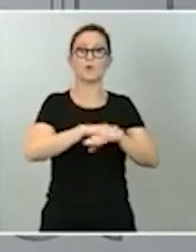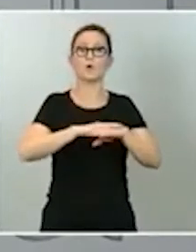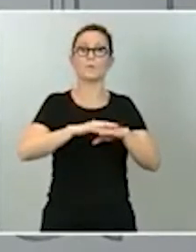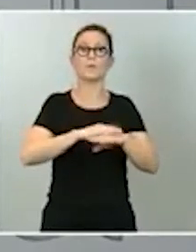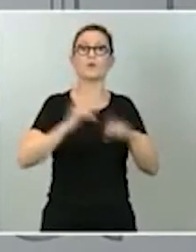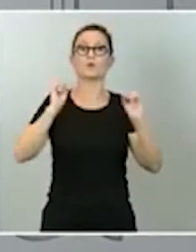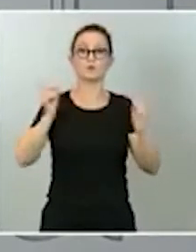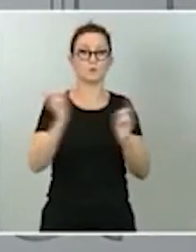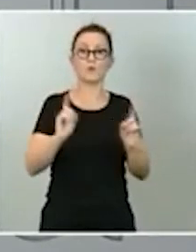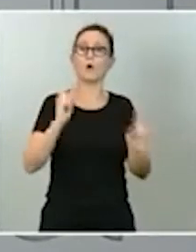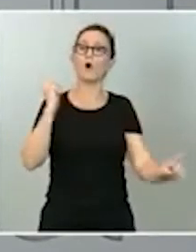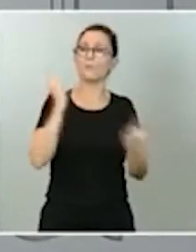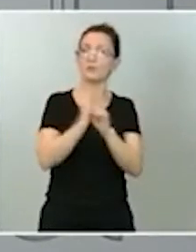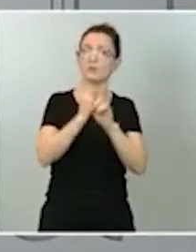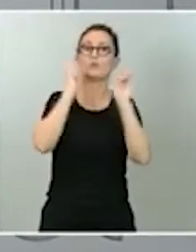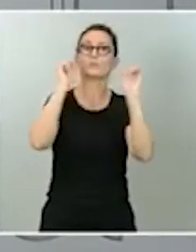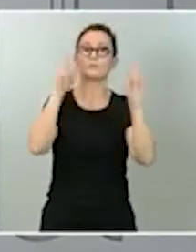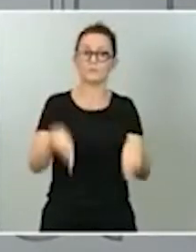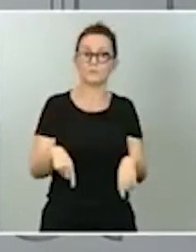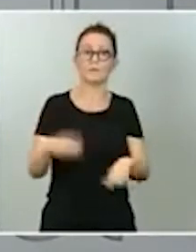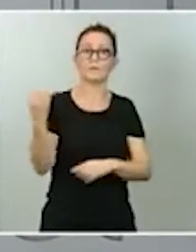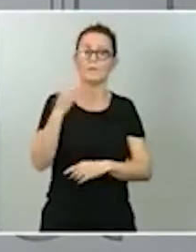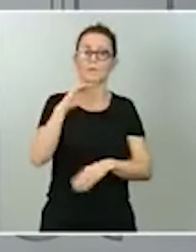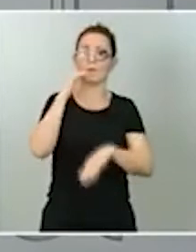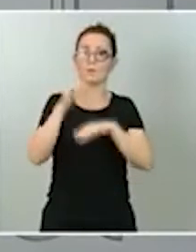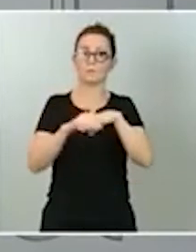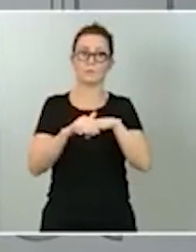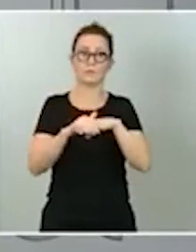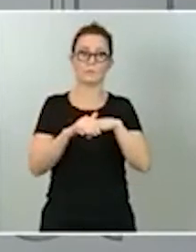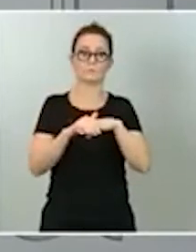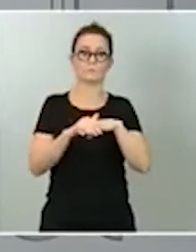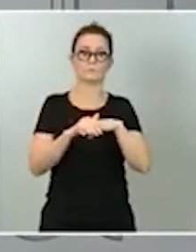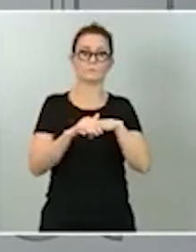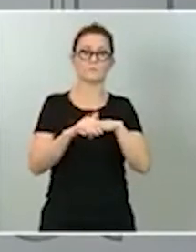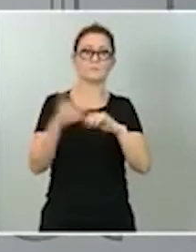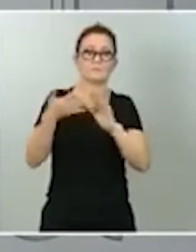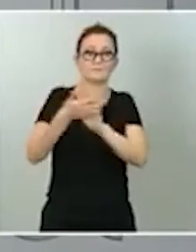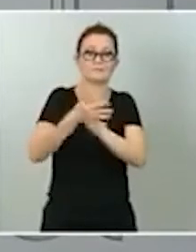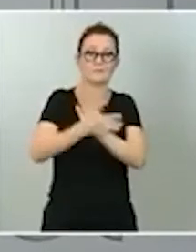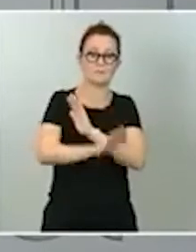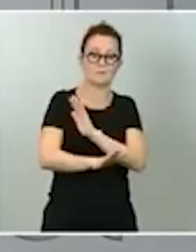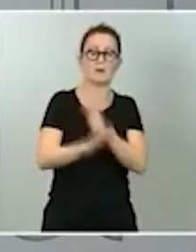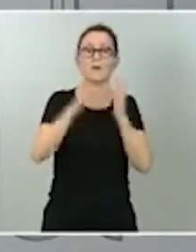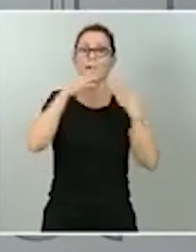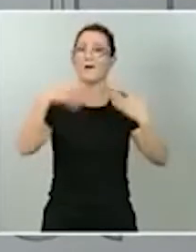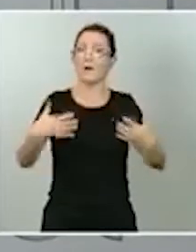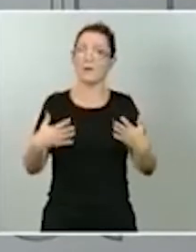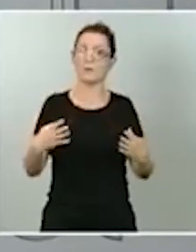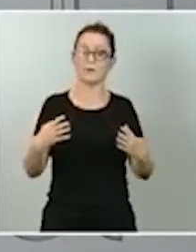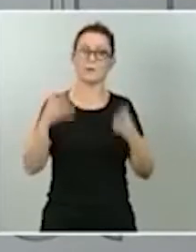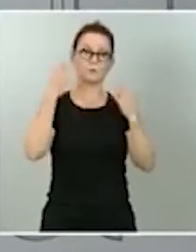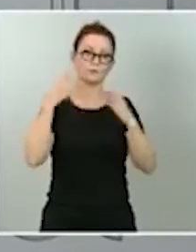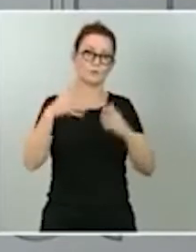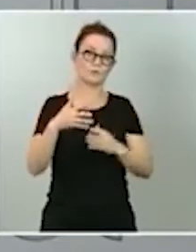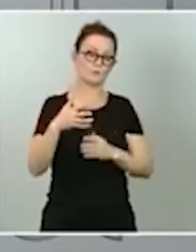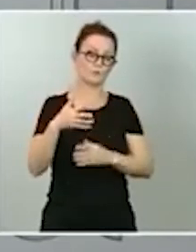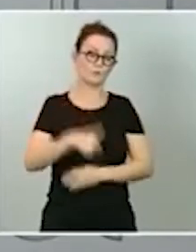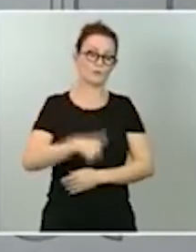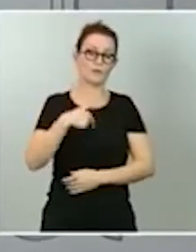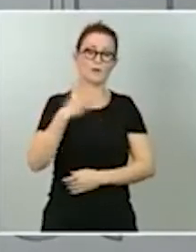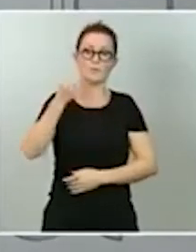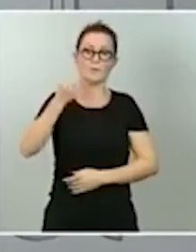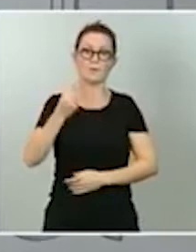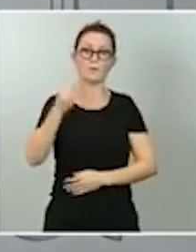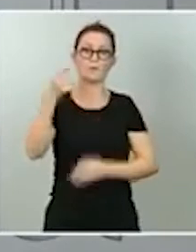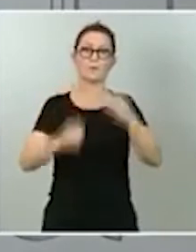un deber que cumplir con el pueblo y, en este caso, es someter a la renovación del Consejo General del Poder Judicial y de otros órganos